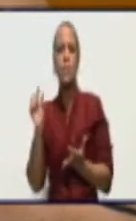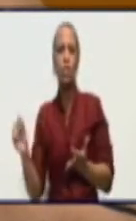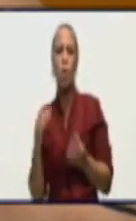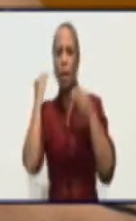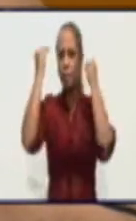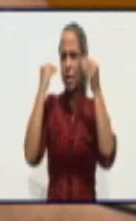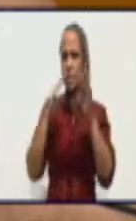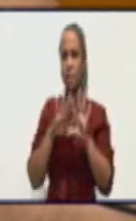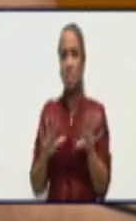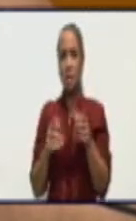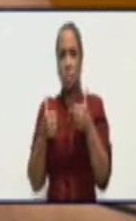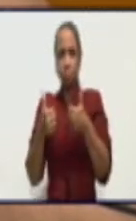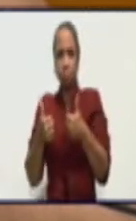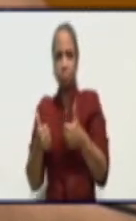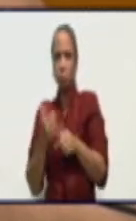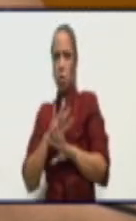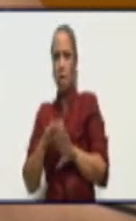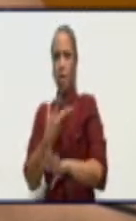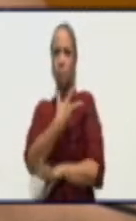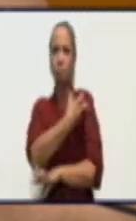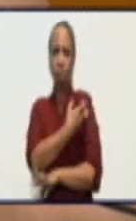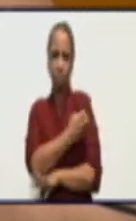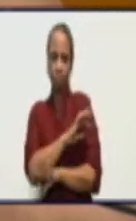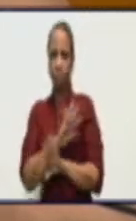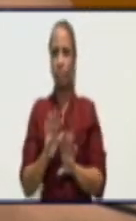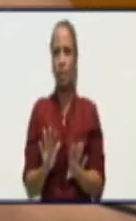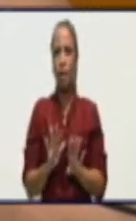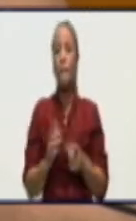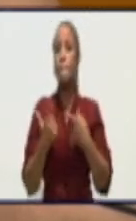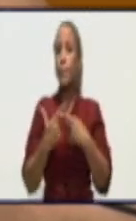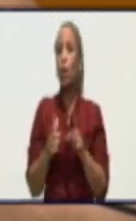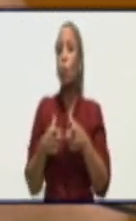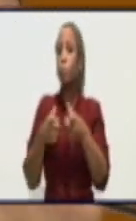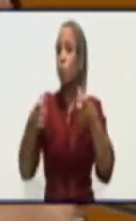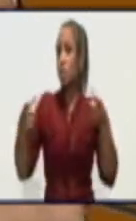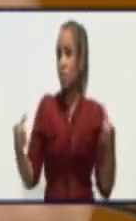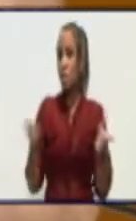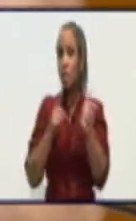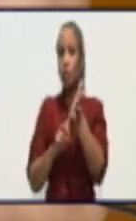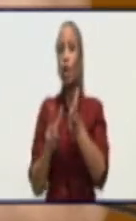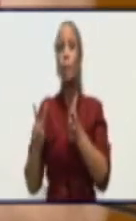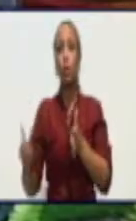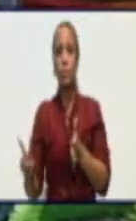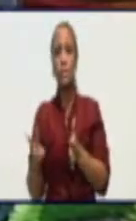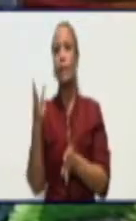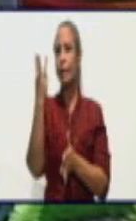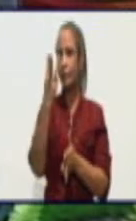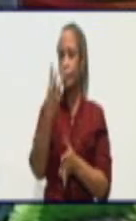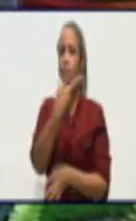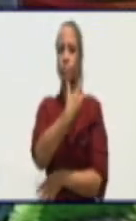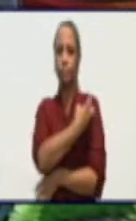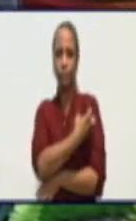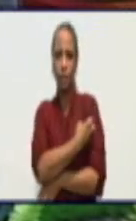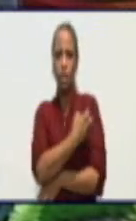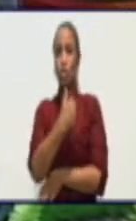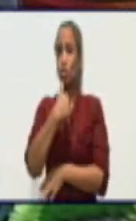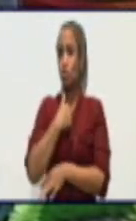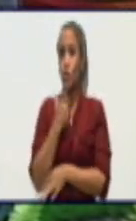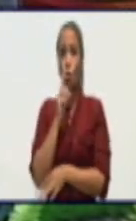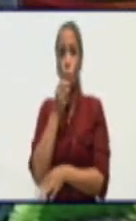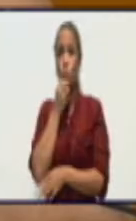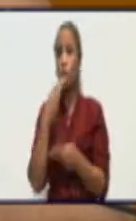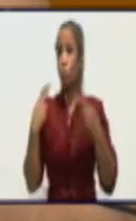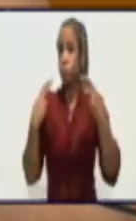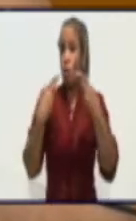vacunado y ya hay un gran por ciento en la provincia que se ha vacunado con las tres dosis y entonces yo no puedo confiar